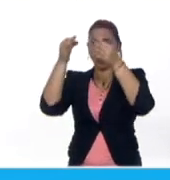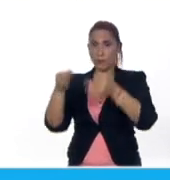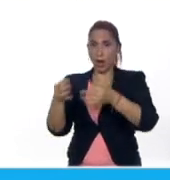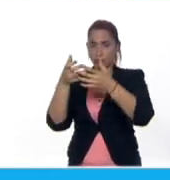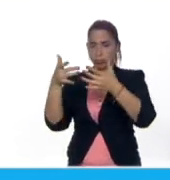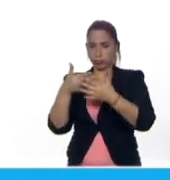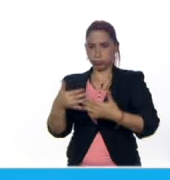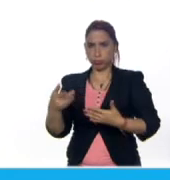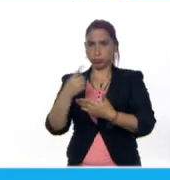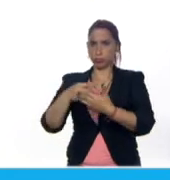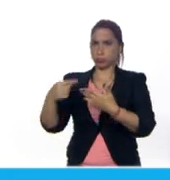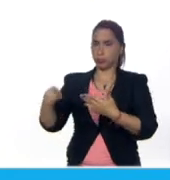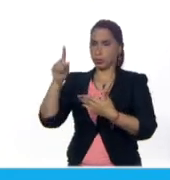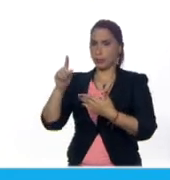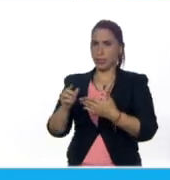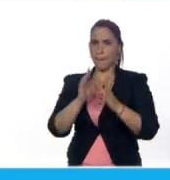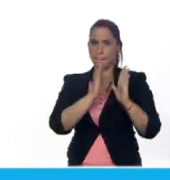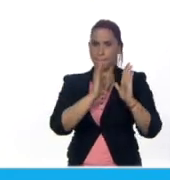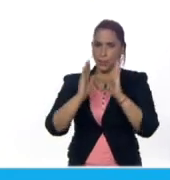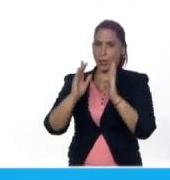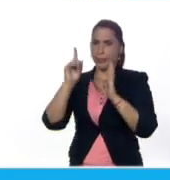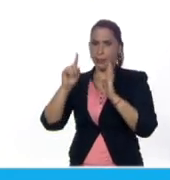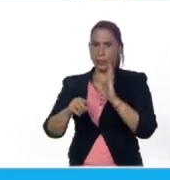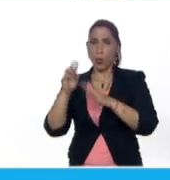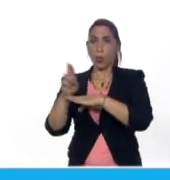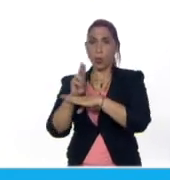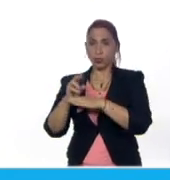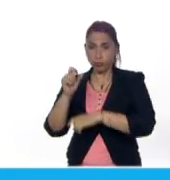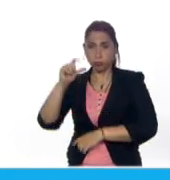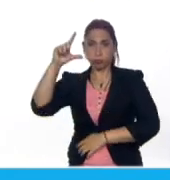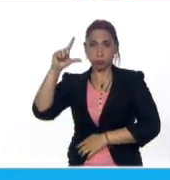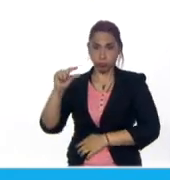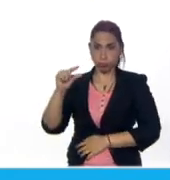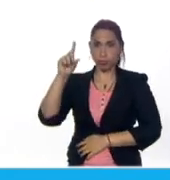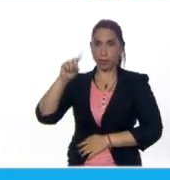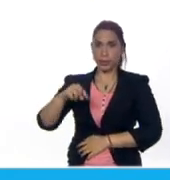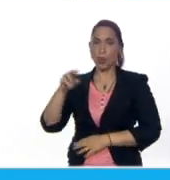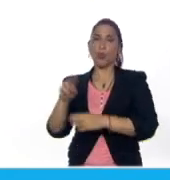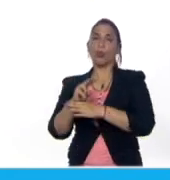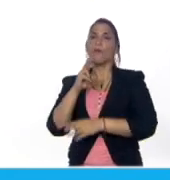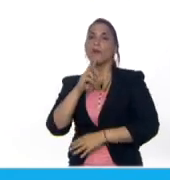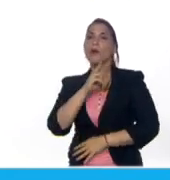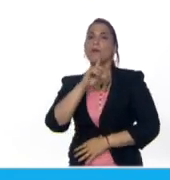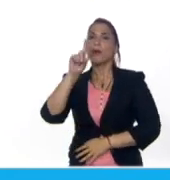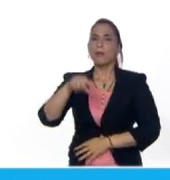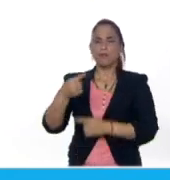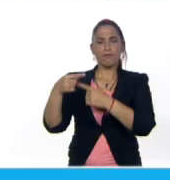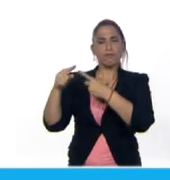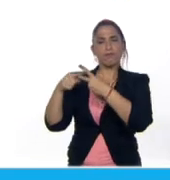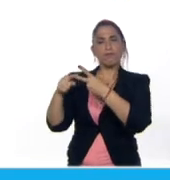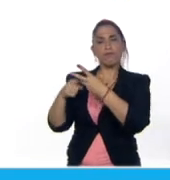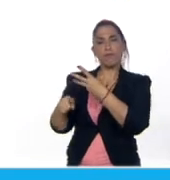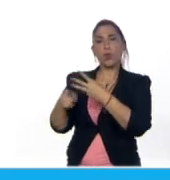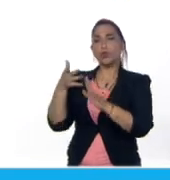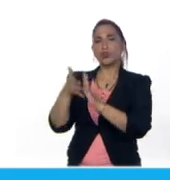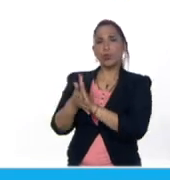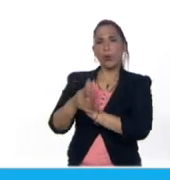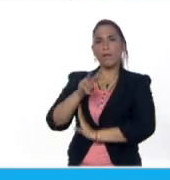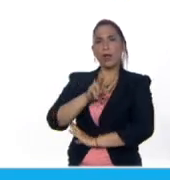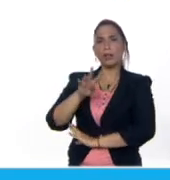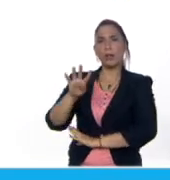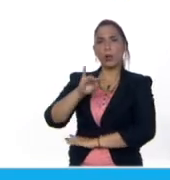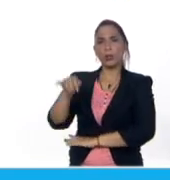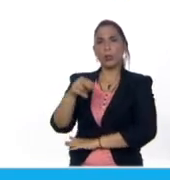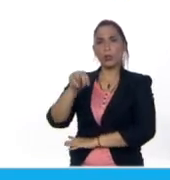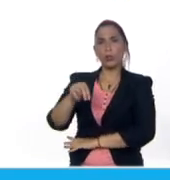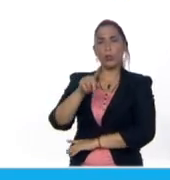escrita. Sangría, signos de puntuación, uso de las mayúsculas, uso de los verbos, entre otros. Sobre el 24 de